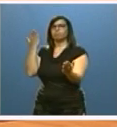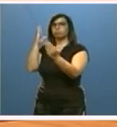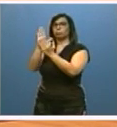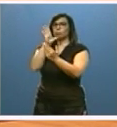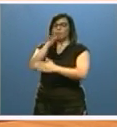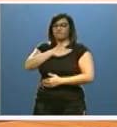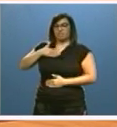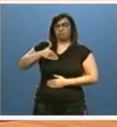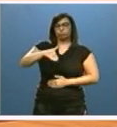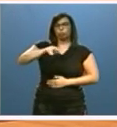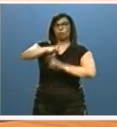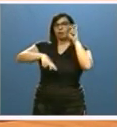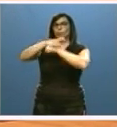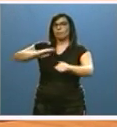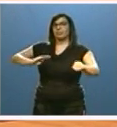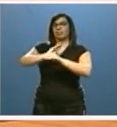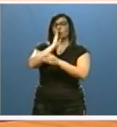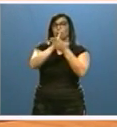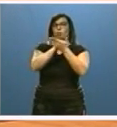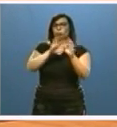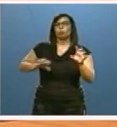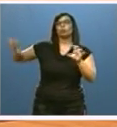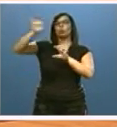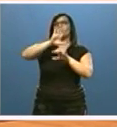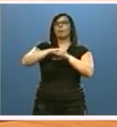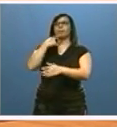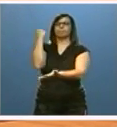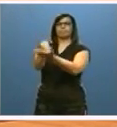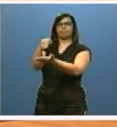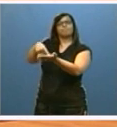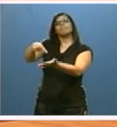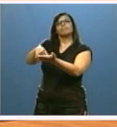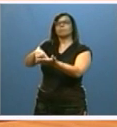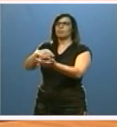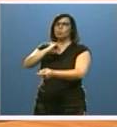del sistema de financiación, reclamando respuestas de Estado para estos problemas.